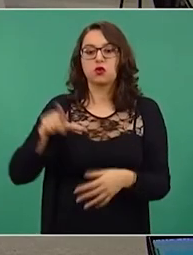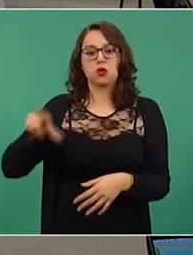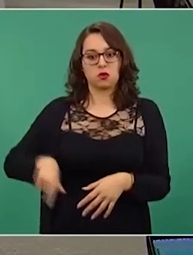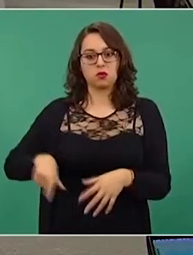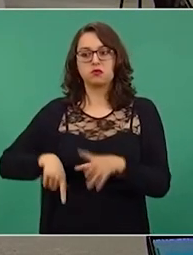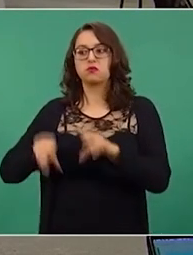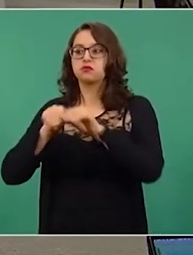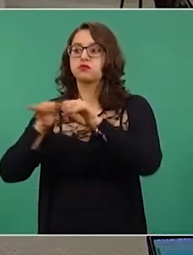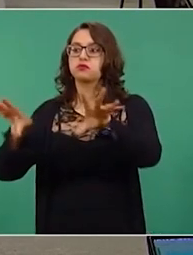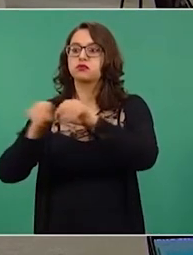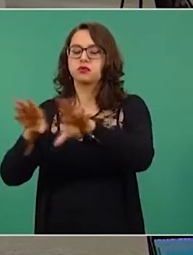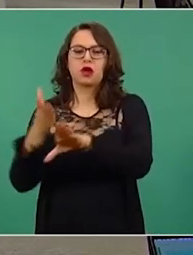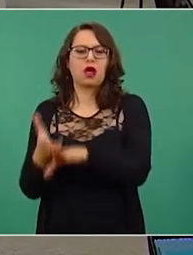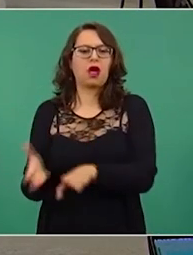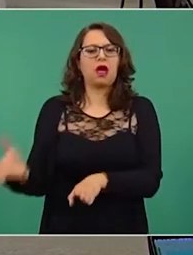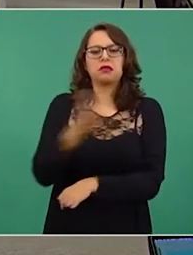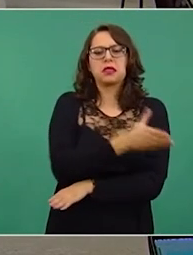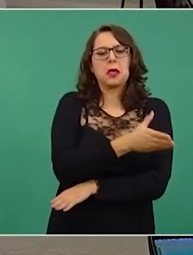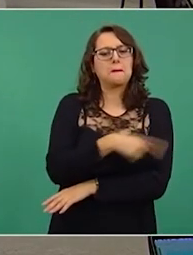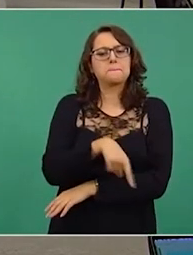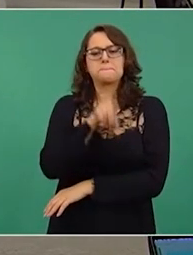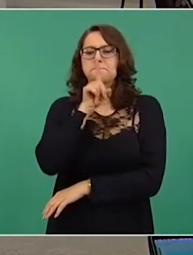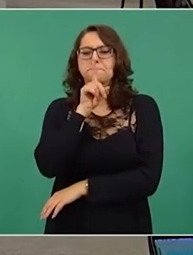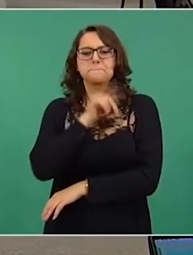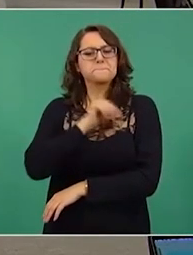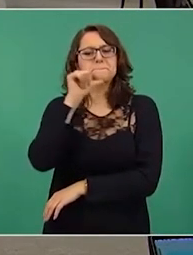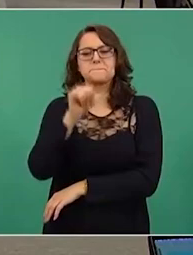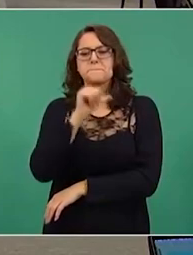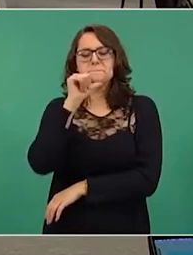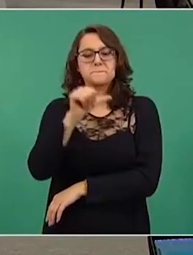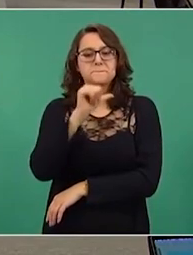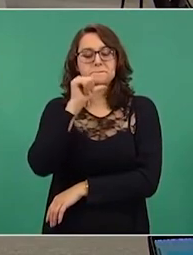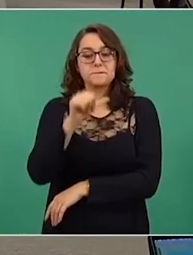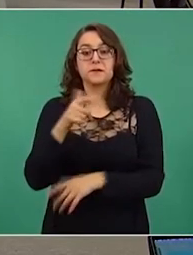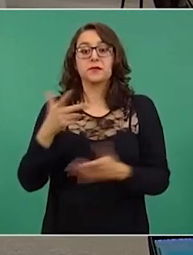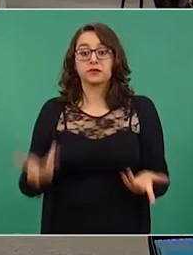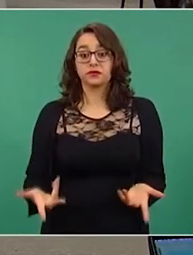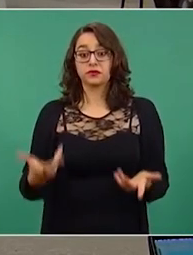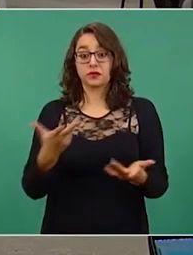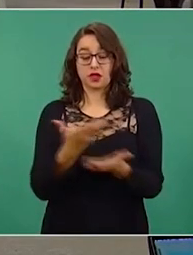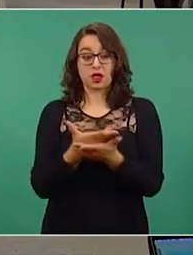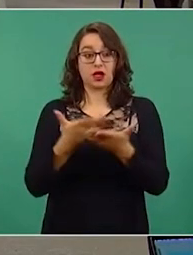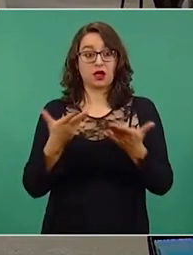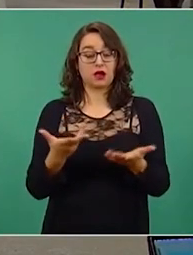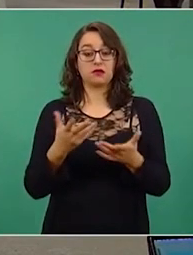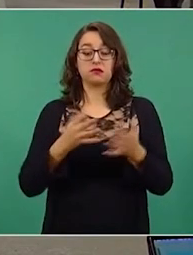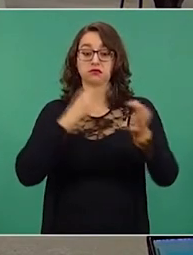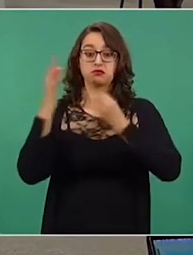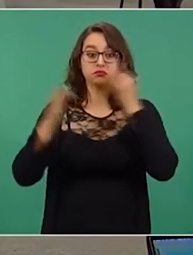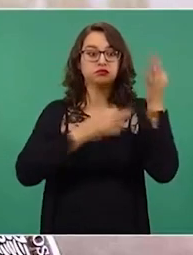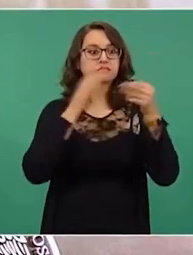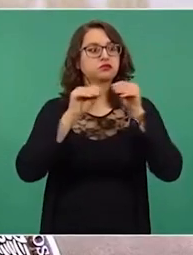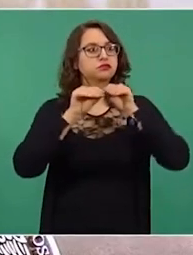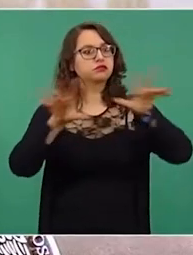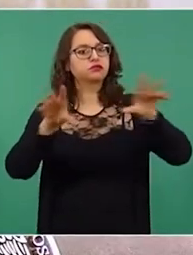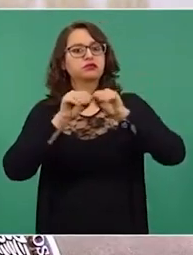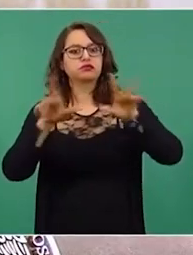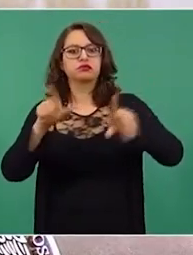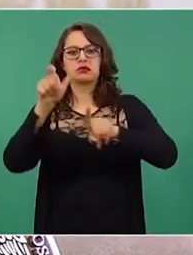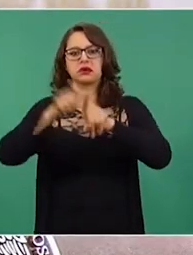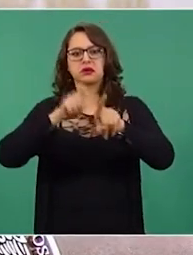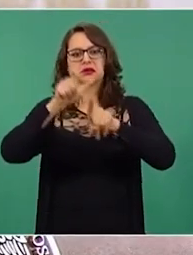Nunca antes los medios de comunicación habían gozado de tanta libertad para informar y criticar. Hasta